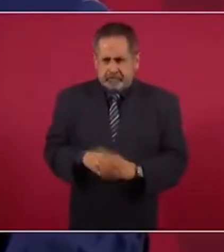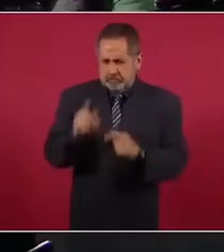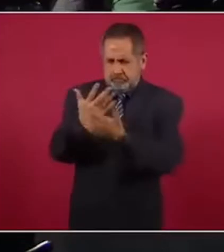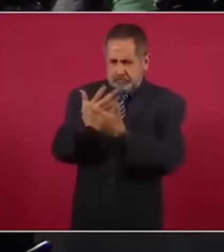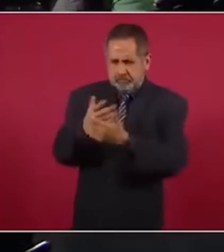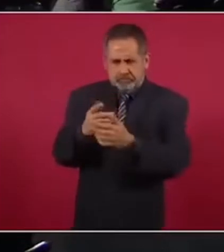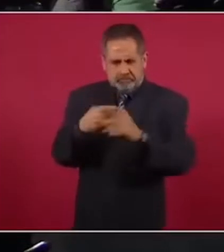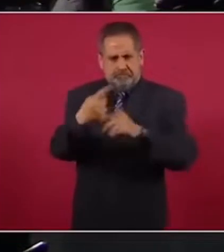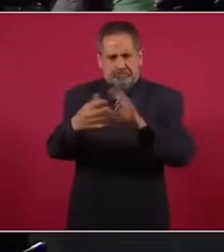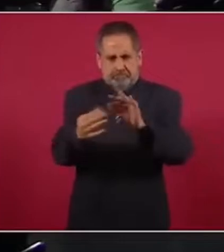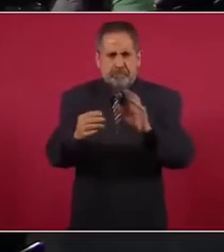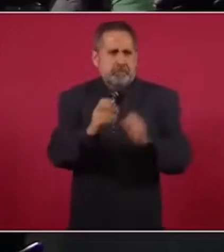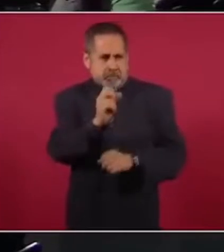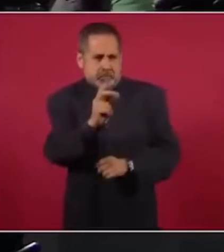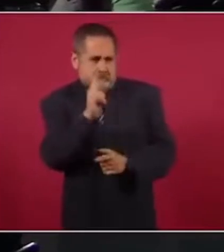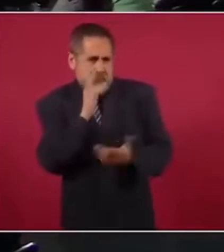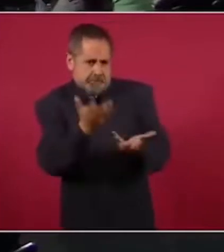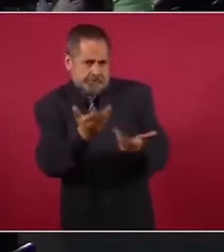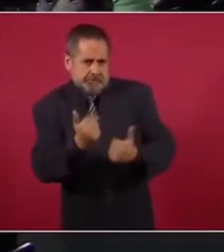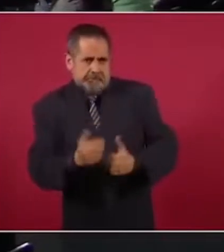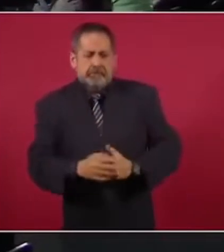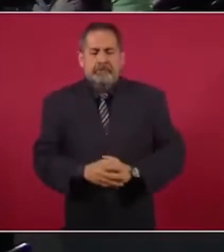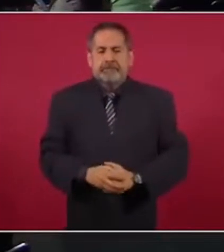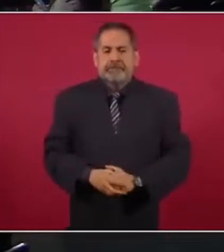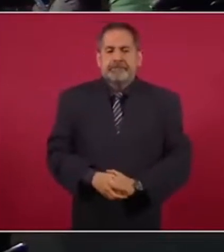explique cuáles son nuestras cifras.